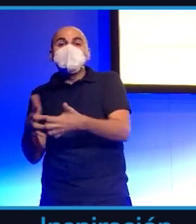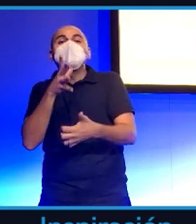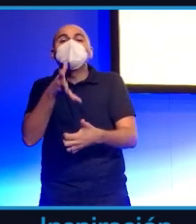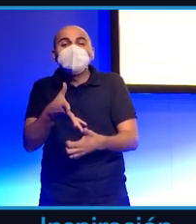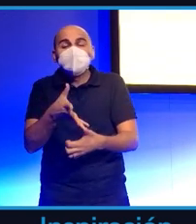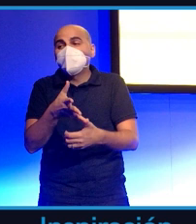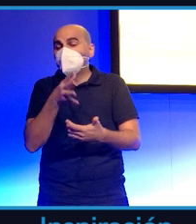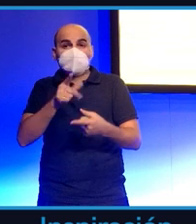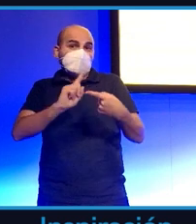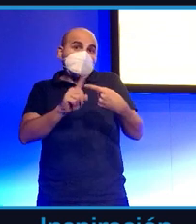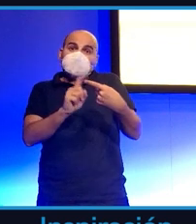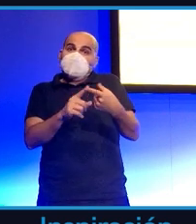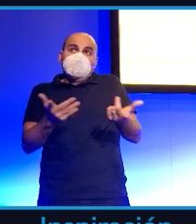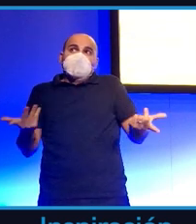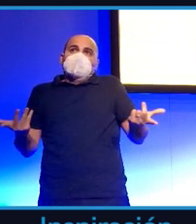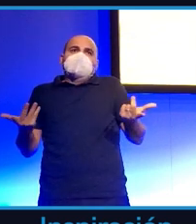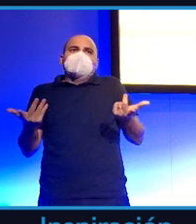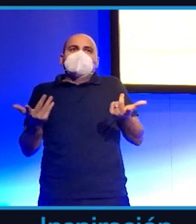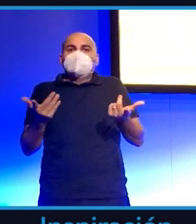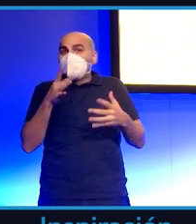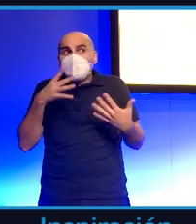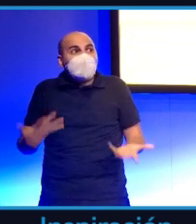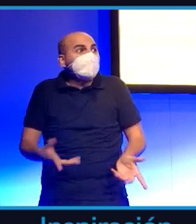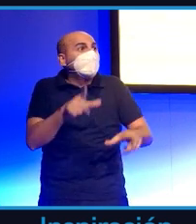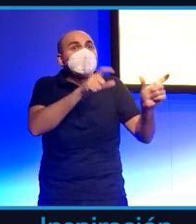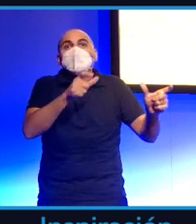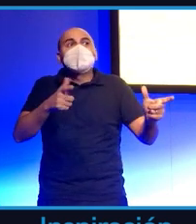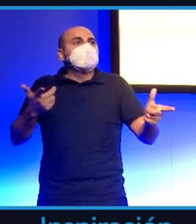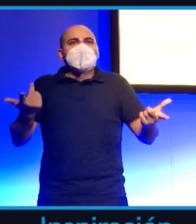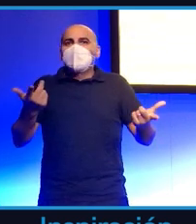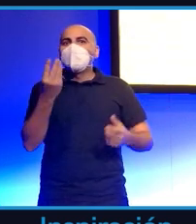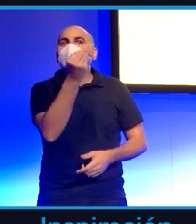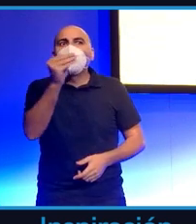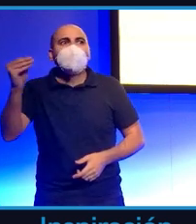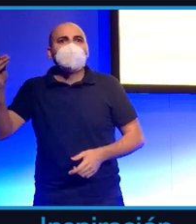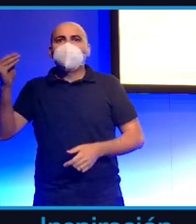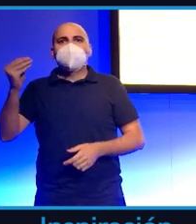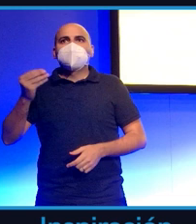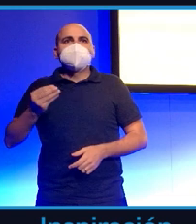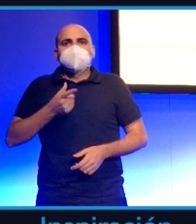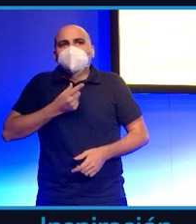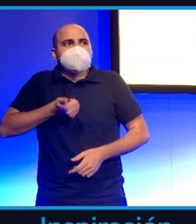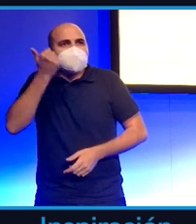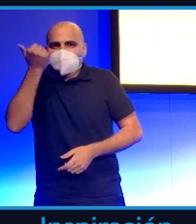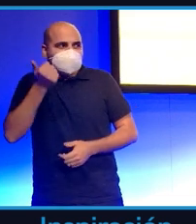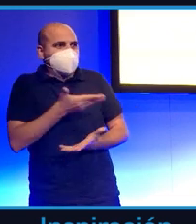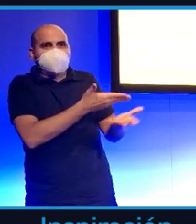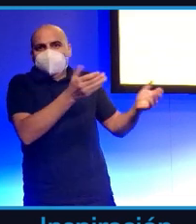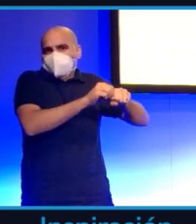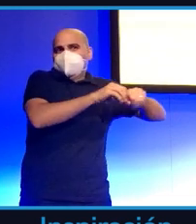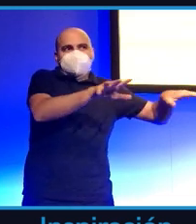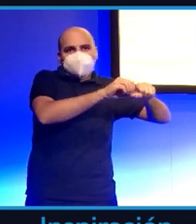una corriente cool que es la de esta gente joven que además a cualquier